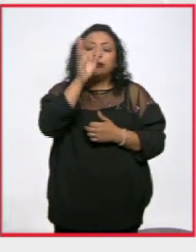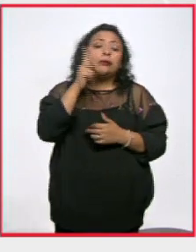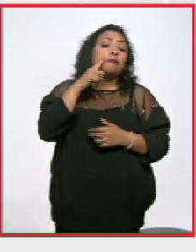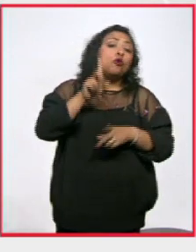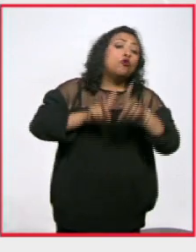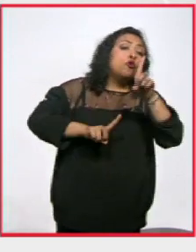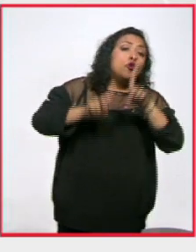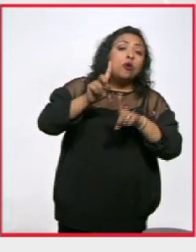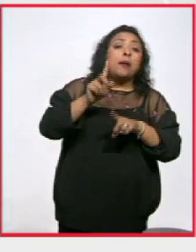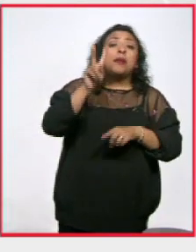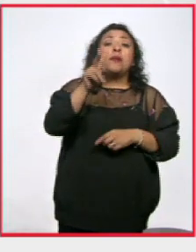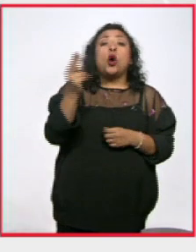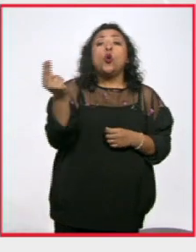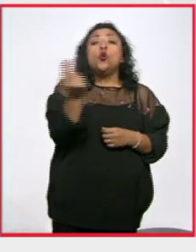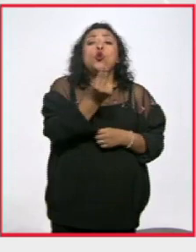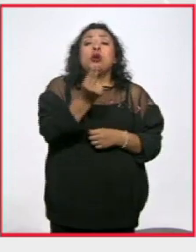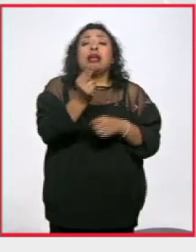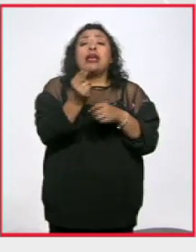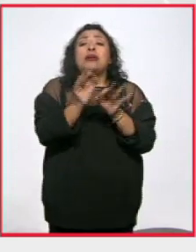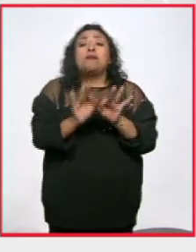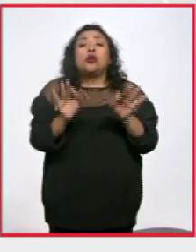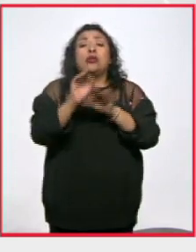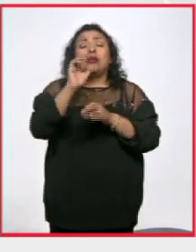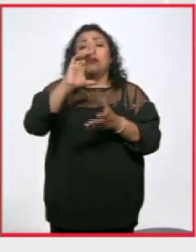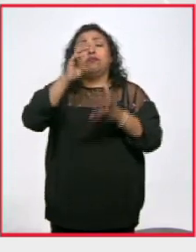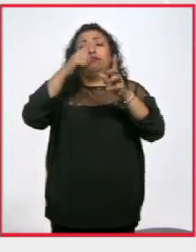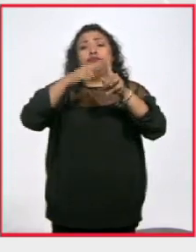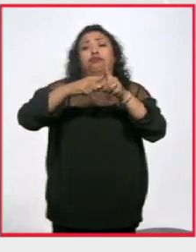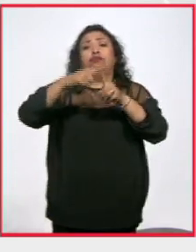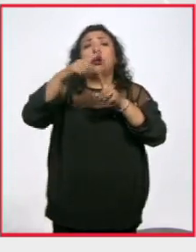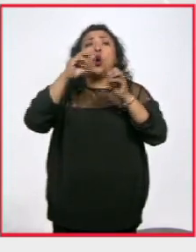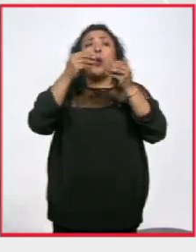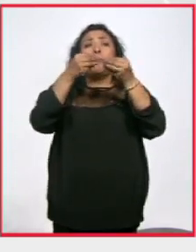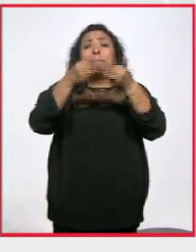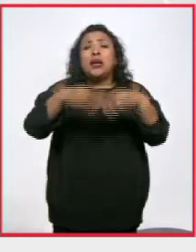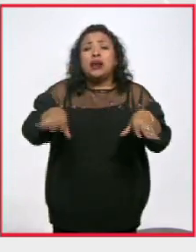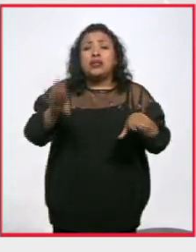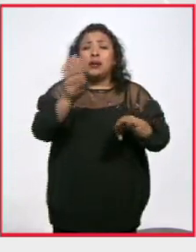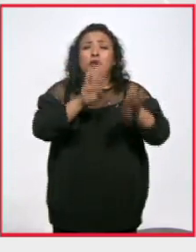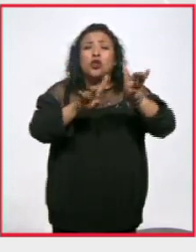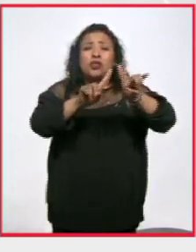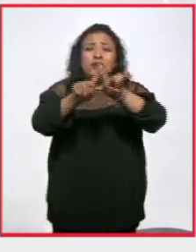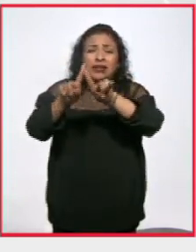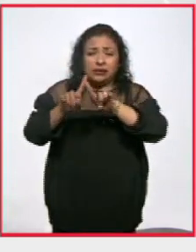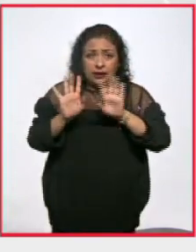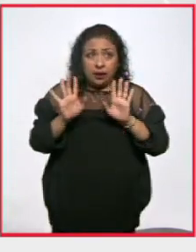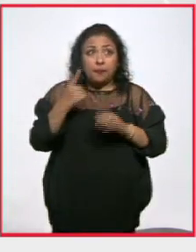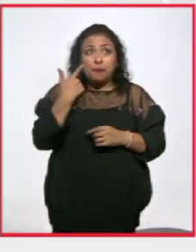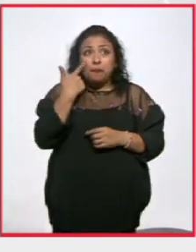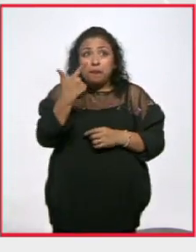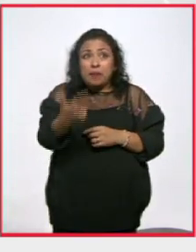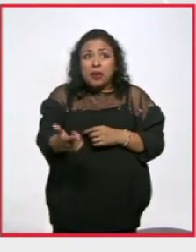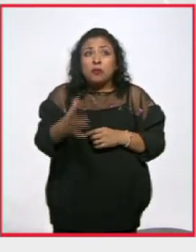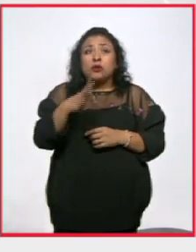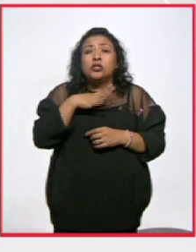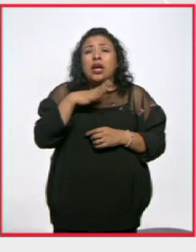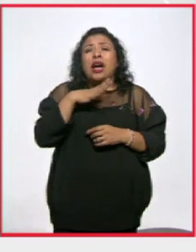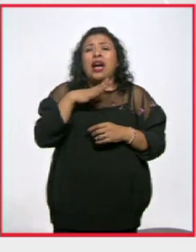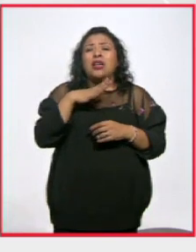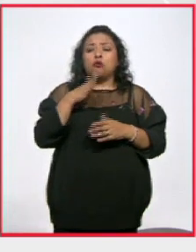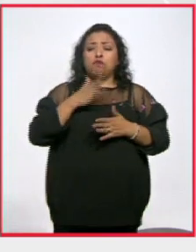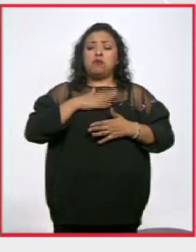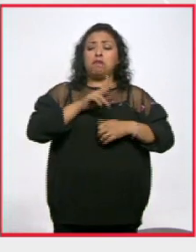frente a la urgencia de actuar ante el cambio climático y ante la pérdida de la biodiversidad Vemos emerger nacionalismos